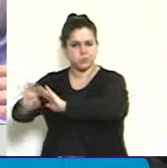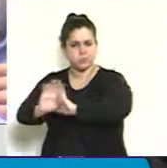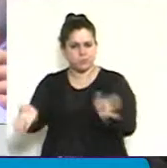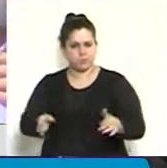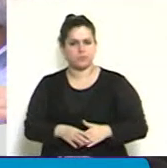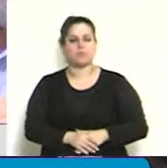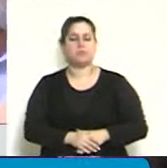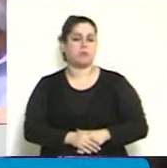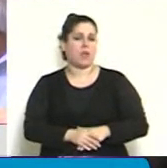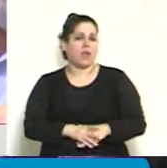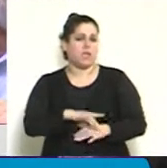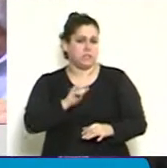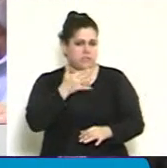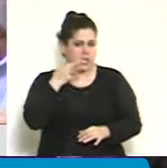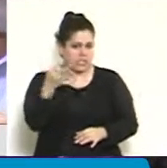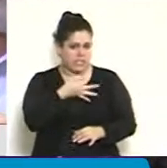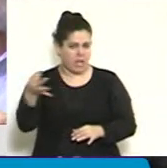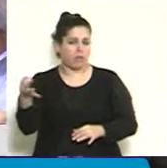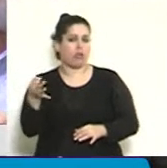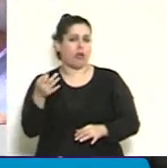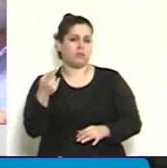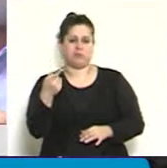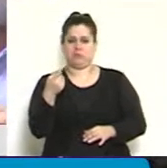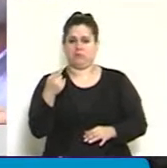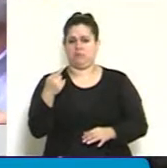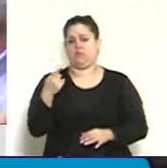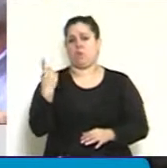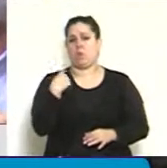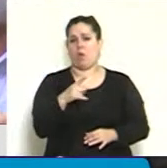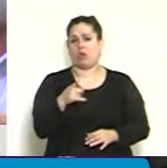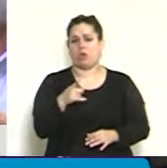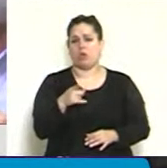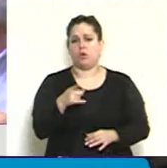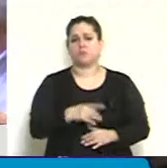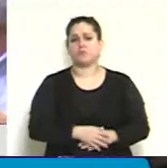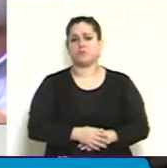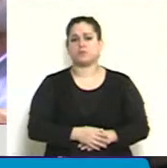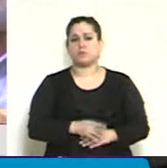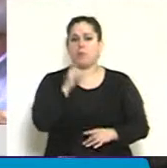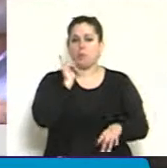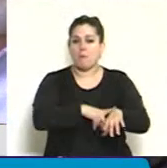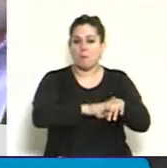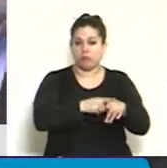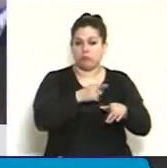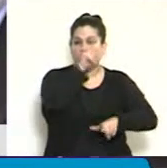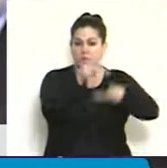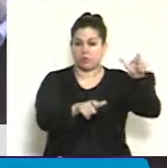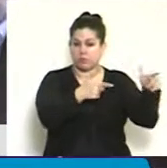Es cierto que unos meses después de aquellos fusilamientos,